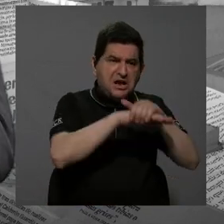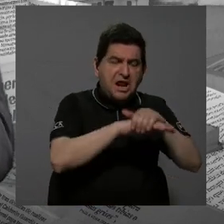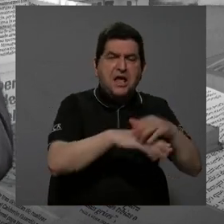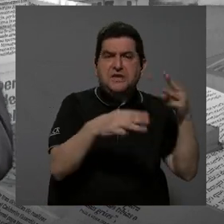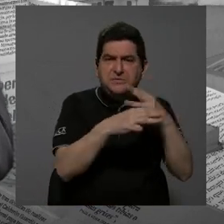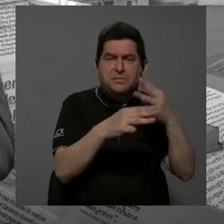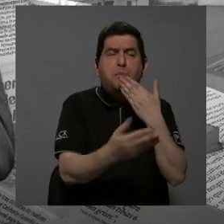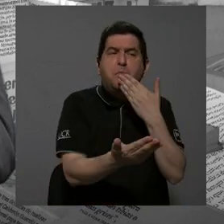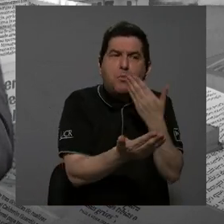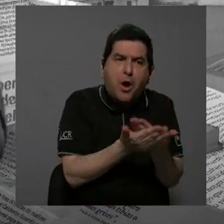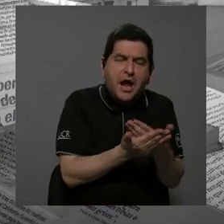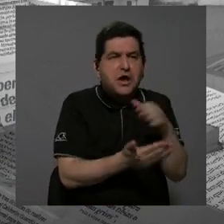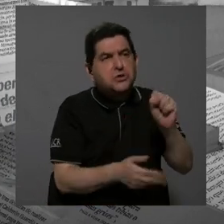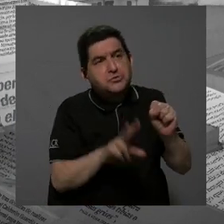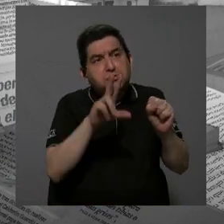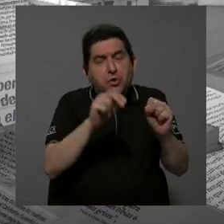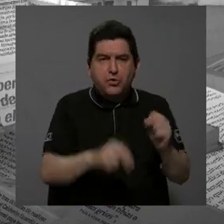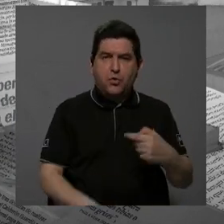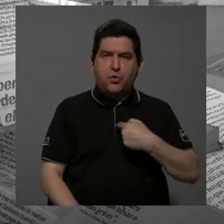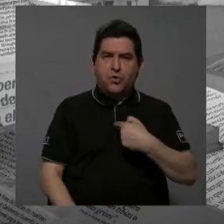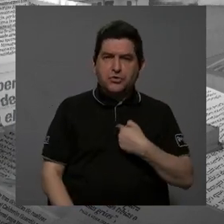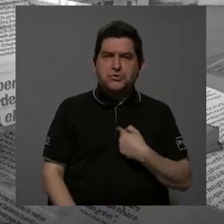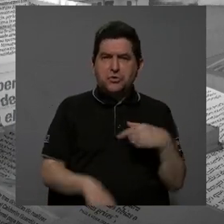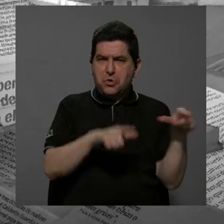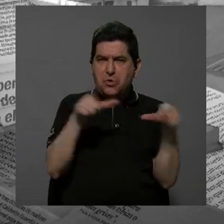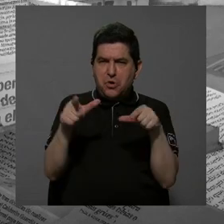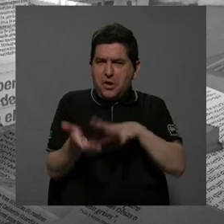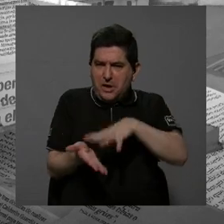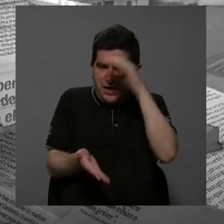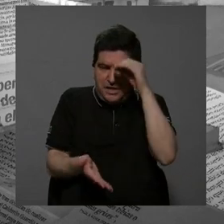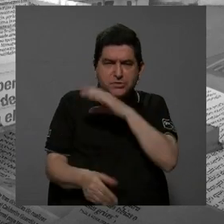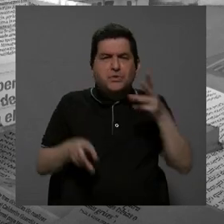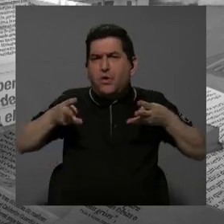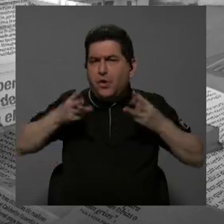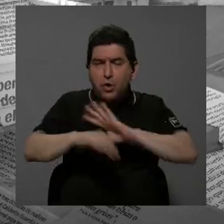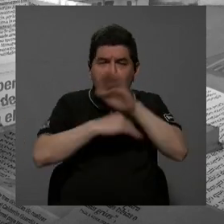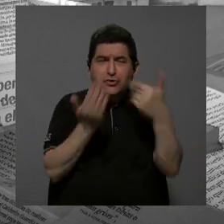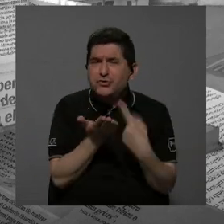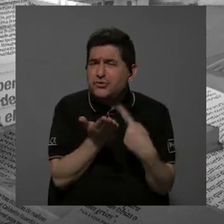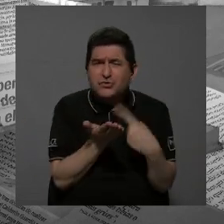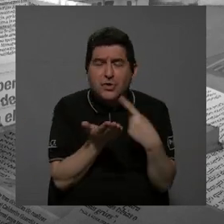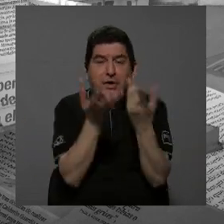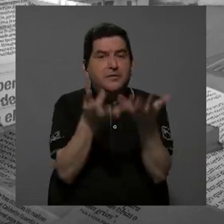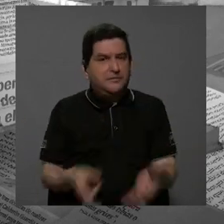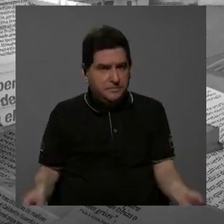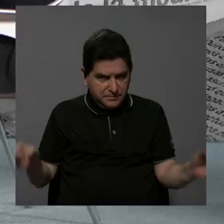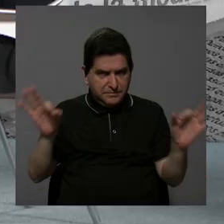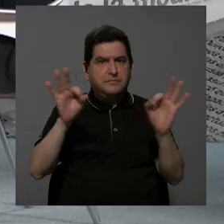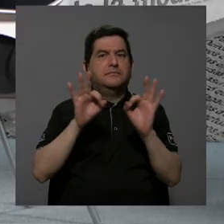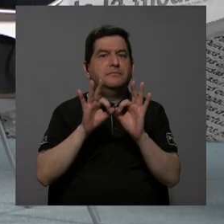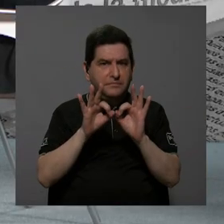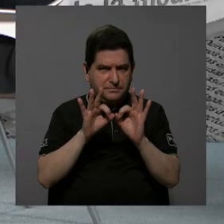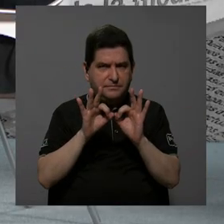matemática era bueno o no era bueno, o si yo tenía una buena disposición para aprender o las metodologías, toda esa discusión que es muy importante.